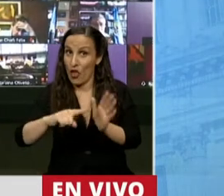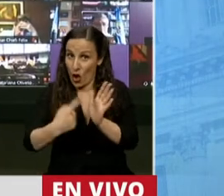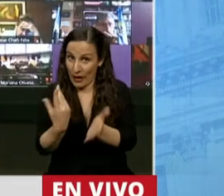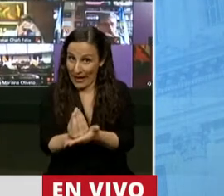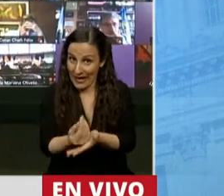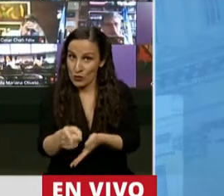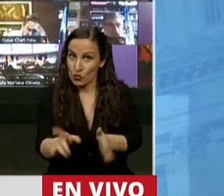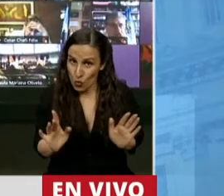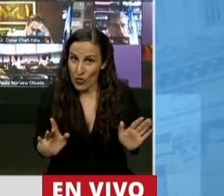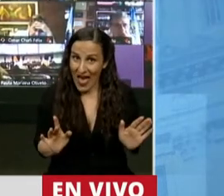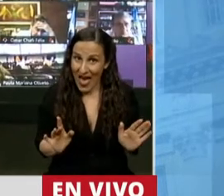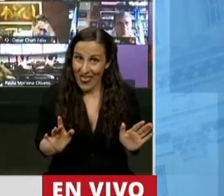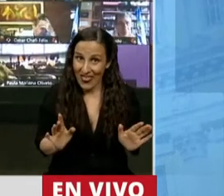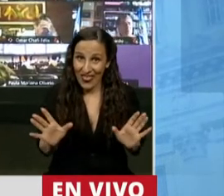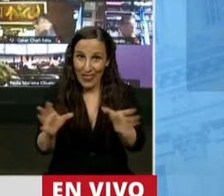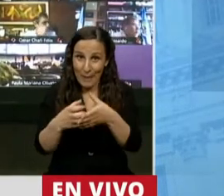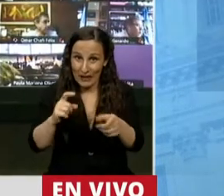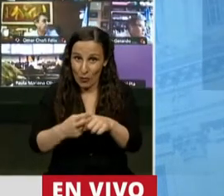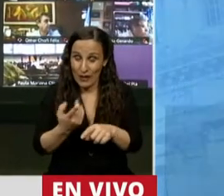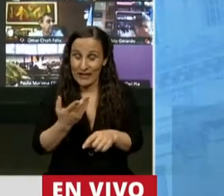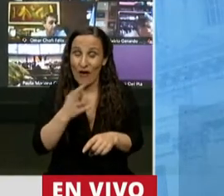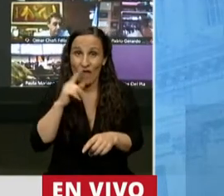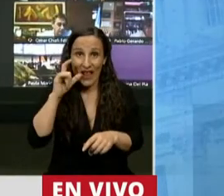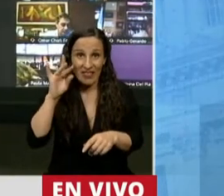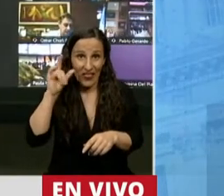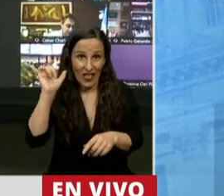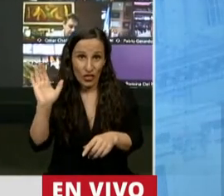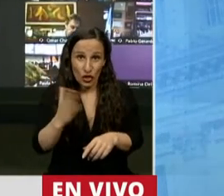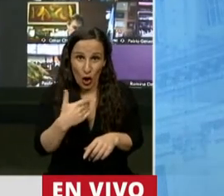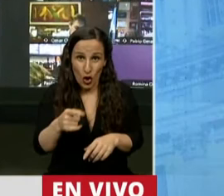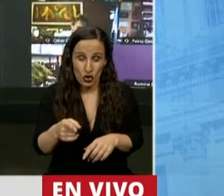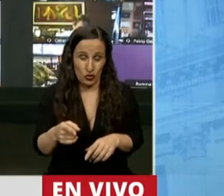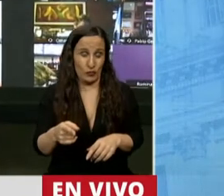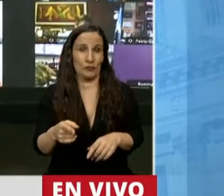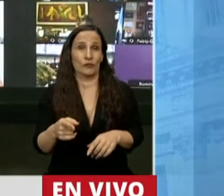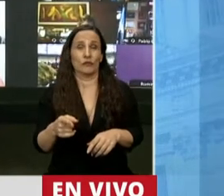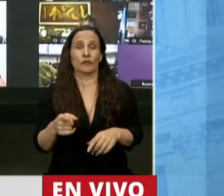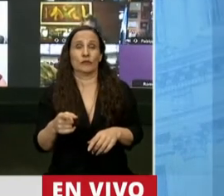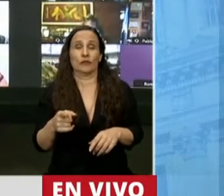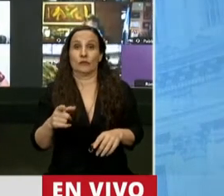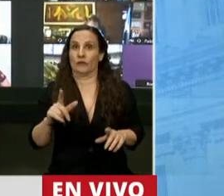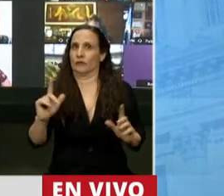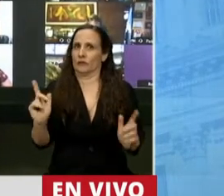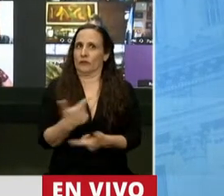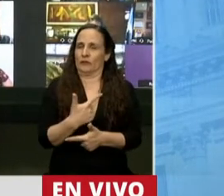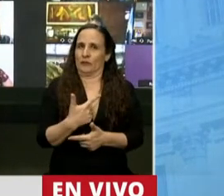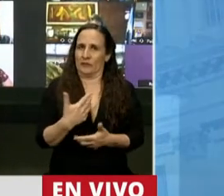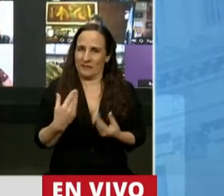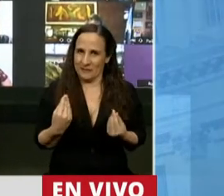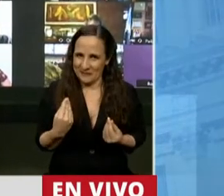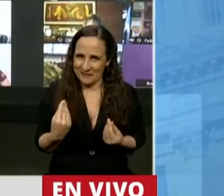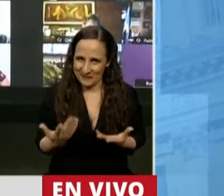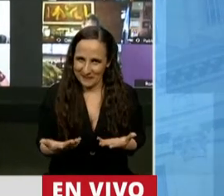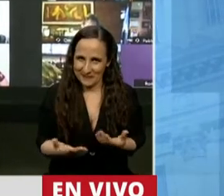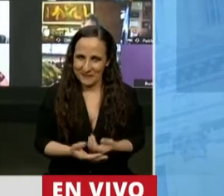la ciudad del Frente de Todos, ni en la masa fiebrada de las suposiciones se me hubiera ocurrido.